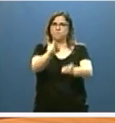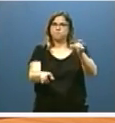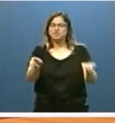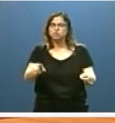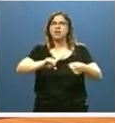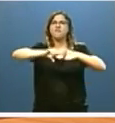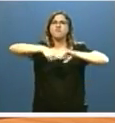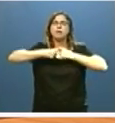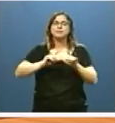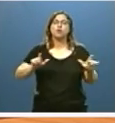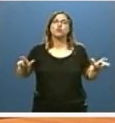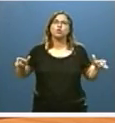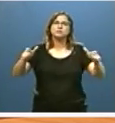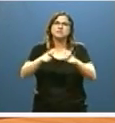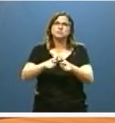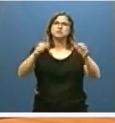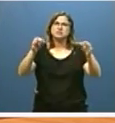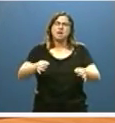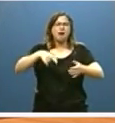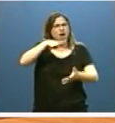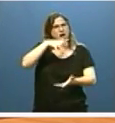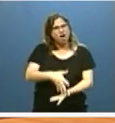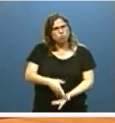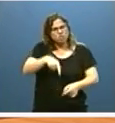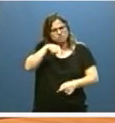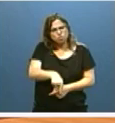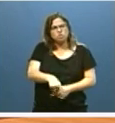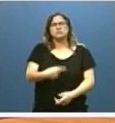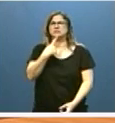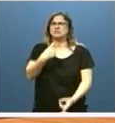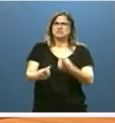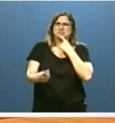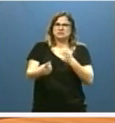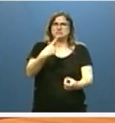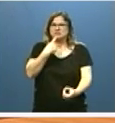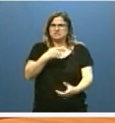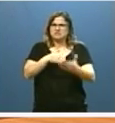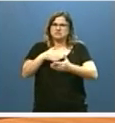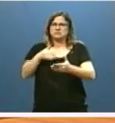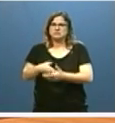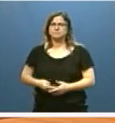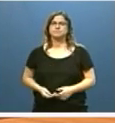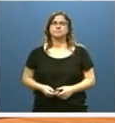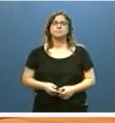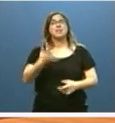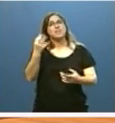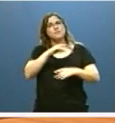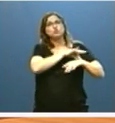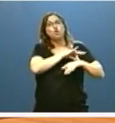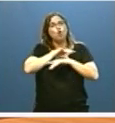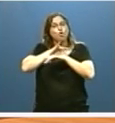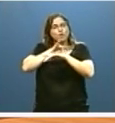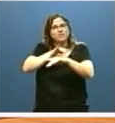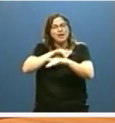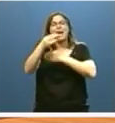familias y colectivos que siguen hoy teniendo tantas y tantas dificultades de orientar sus